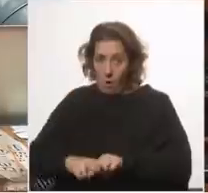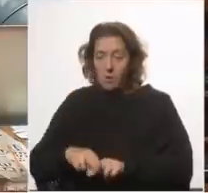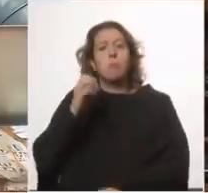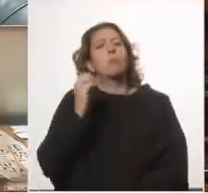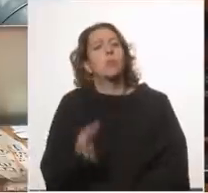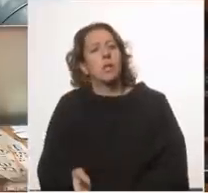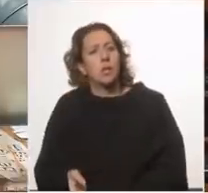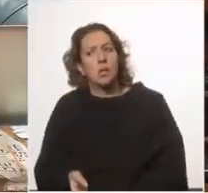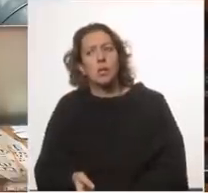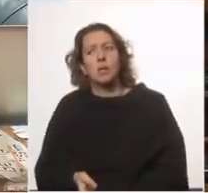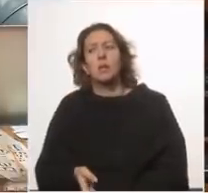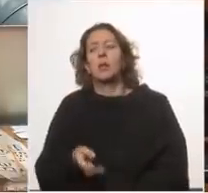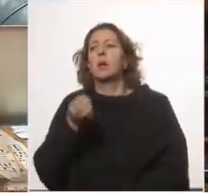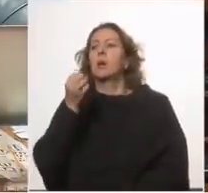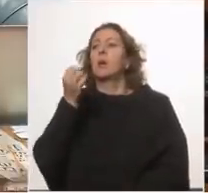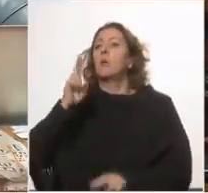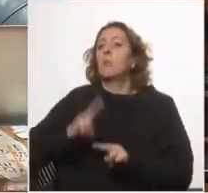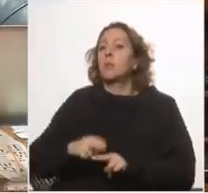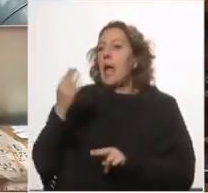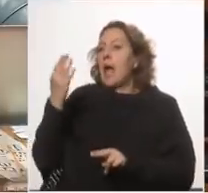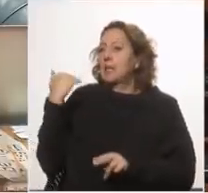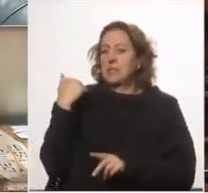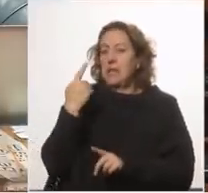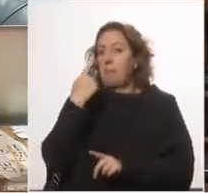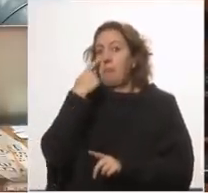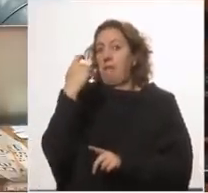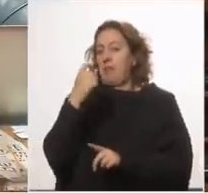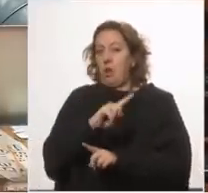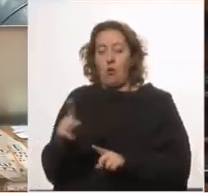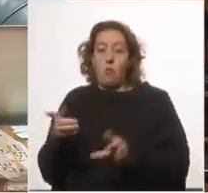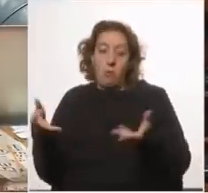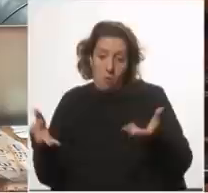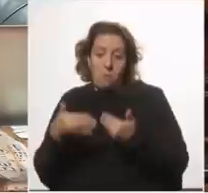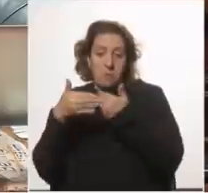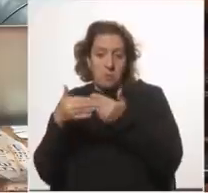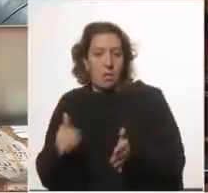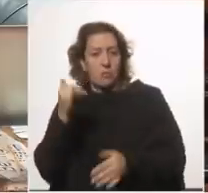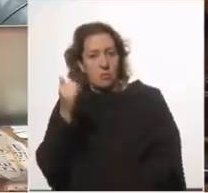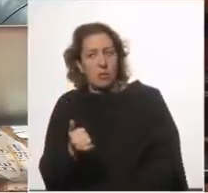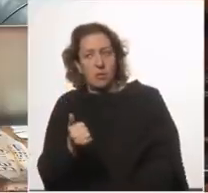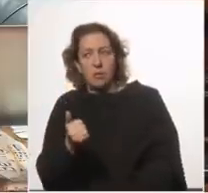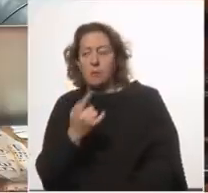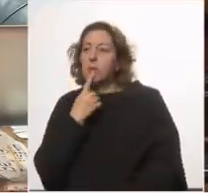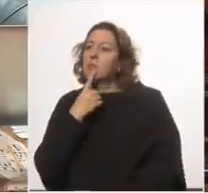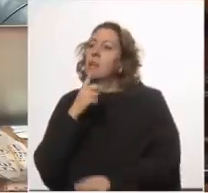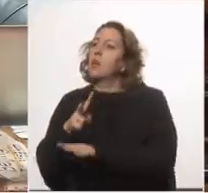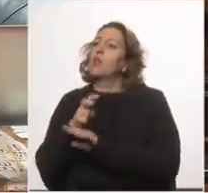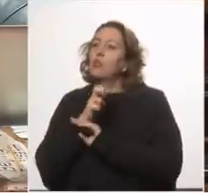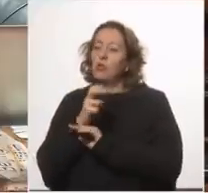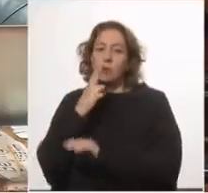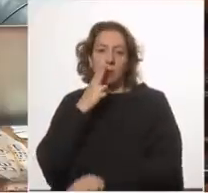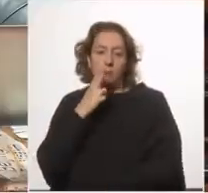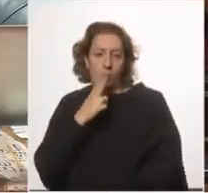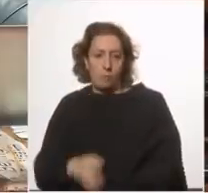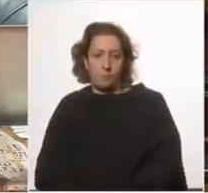fueron muertes que antes no se prevenían y empezaron a prevenirse por la política de control del tabaco